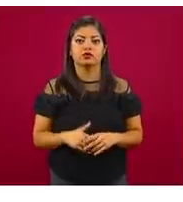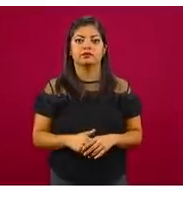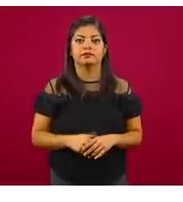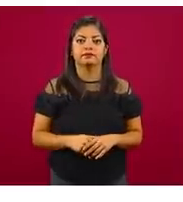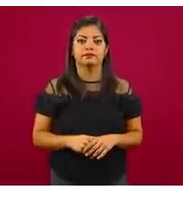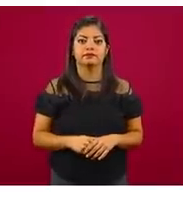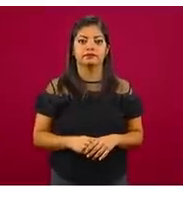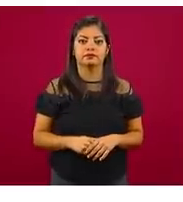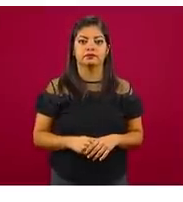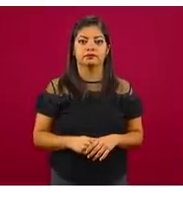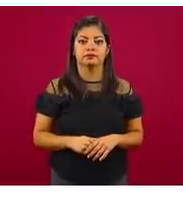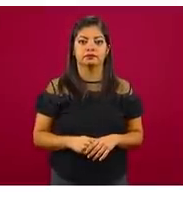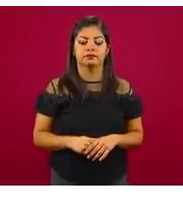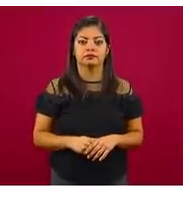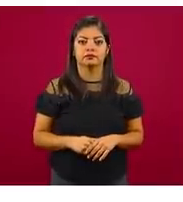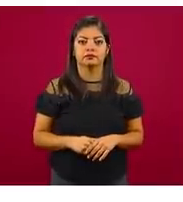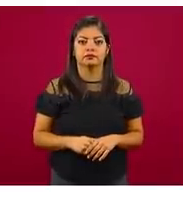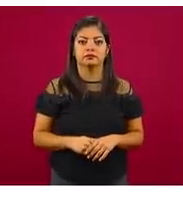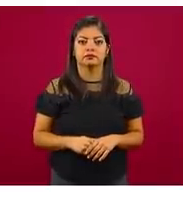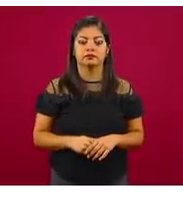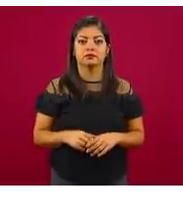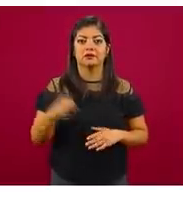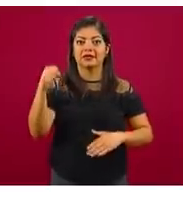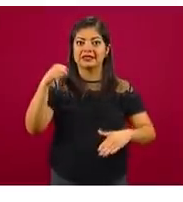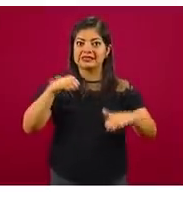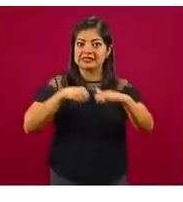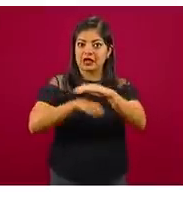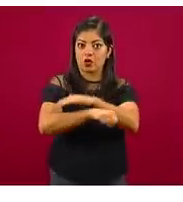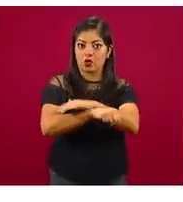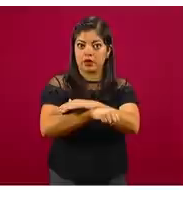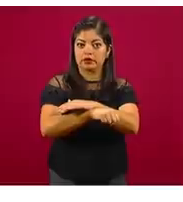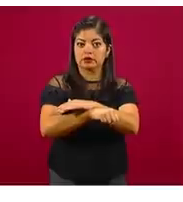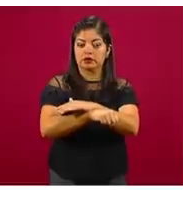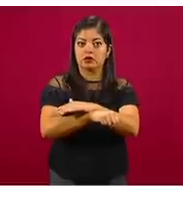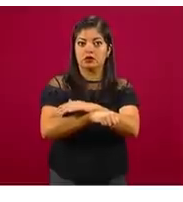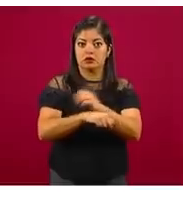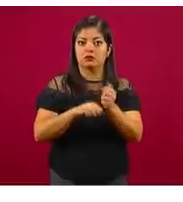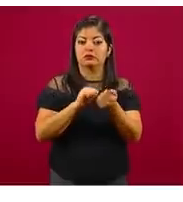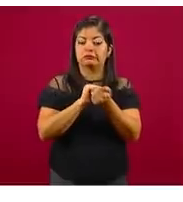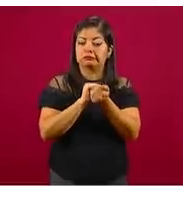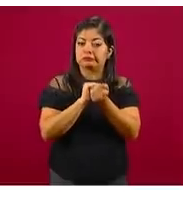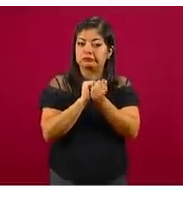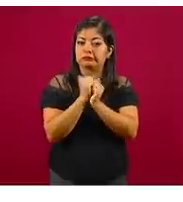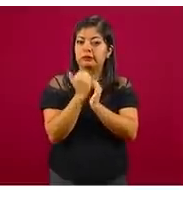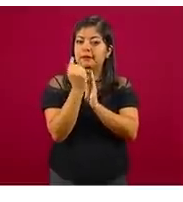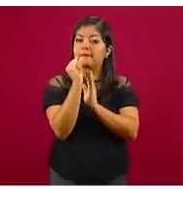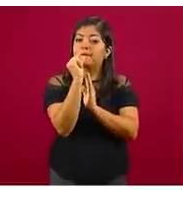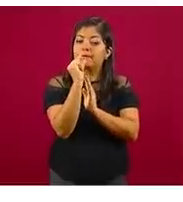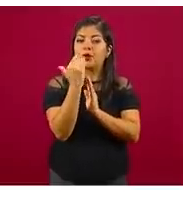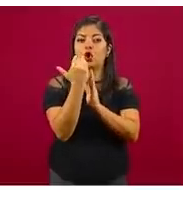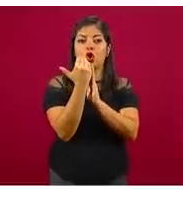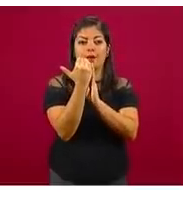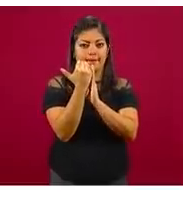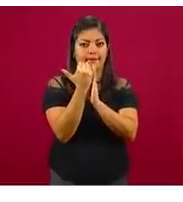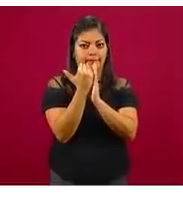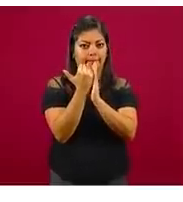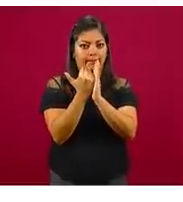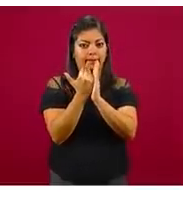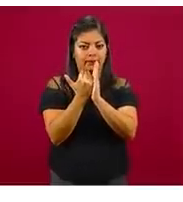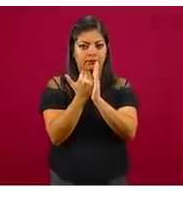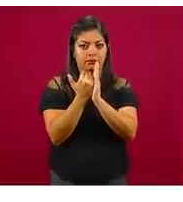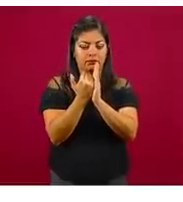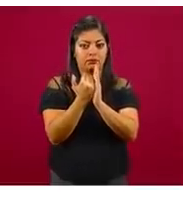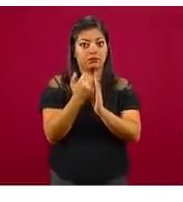favor. El secuestro sensiblemente a la baja, sensiblemente a la baja, aquí recibimos